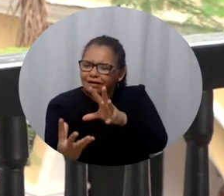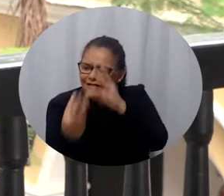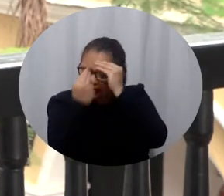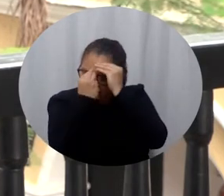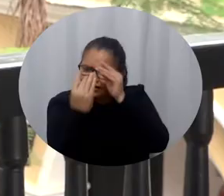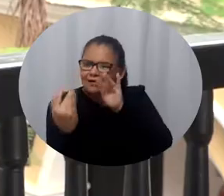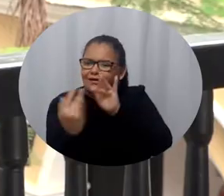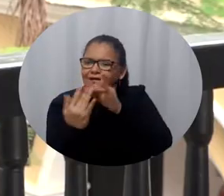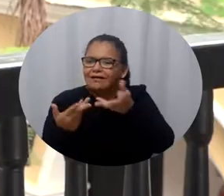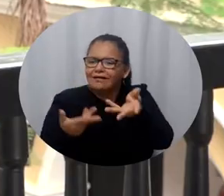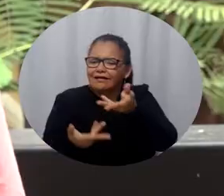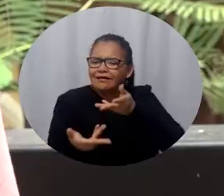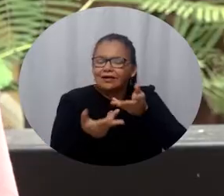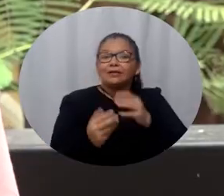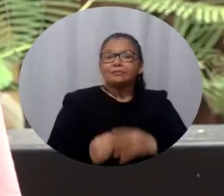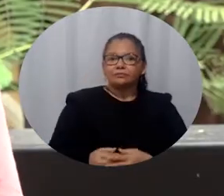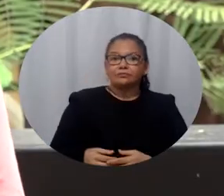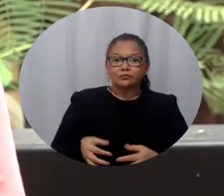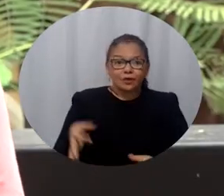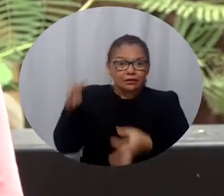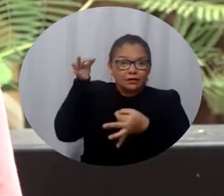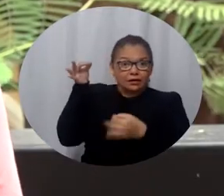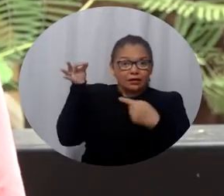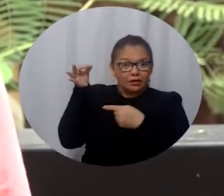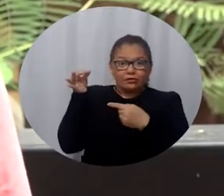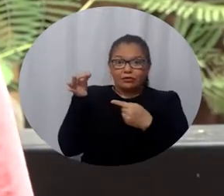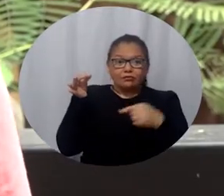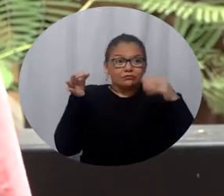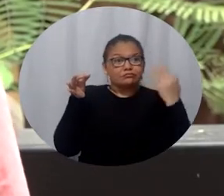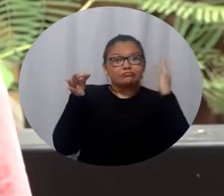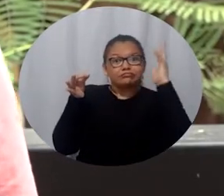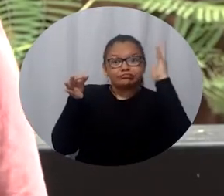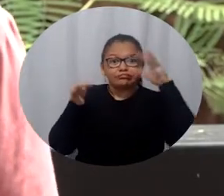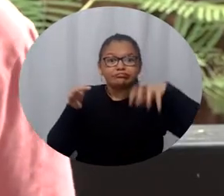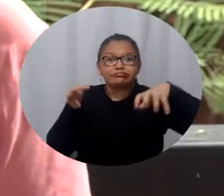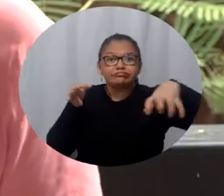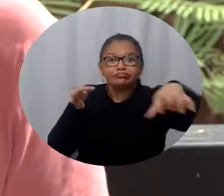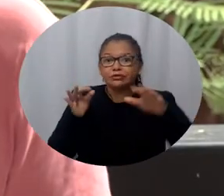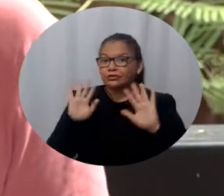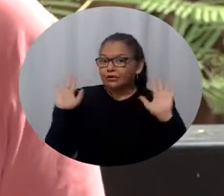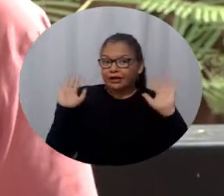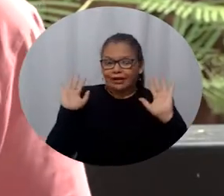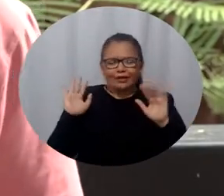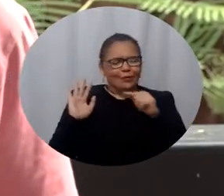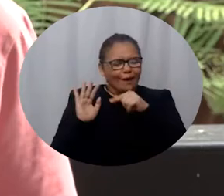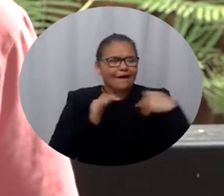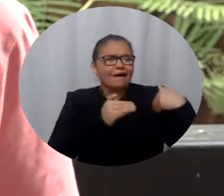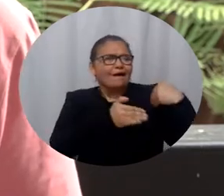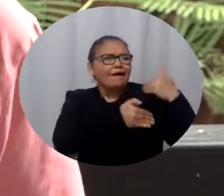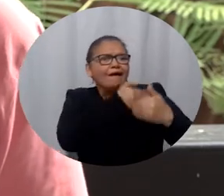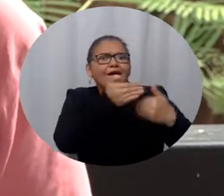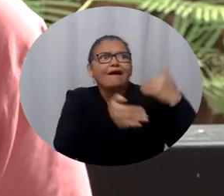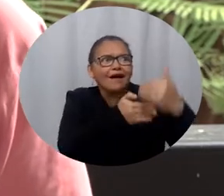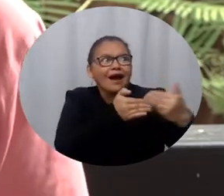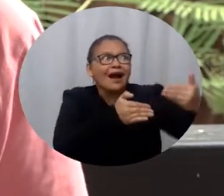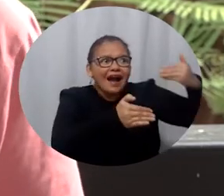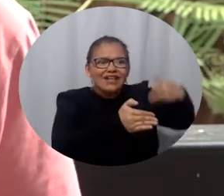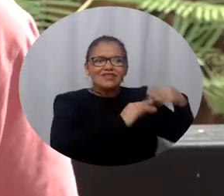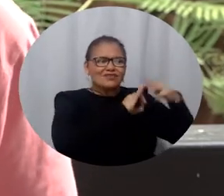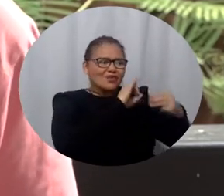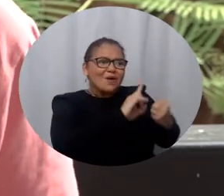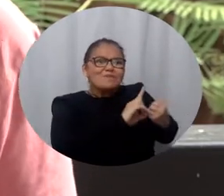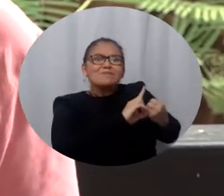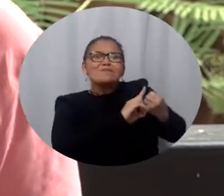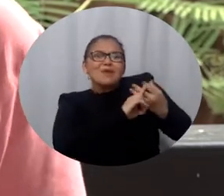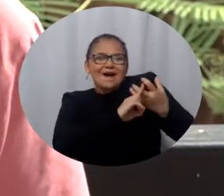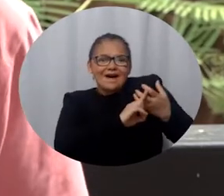reencuentro con la cultura. Esto no es solamente una feria, esta es la continuidad de un proceso que ha liderado la